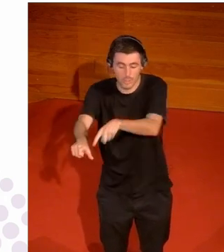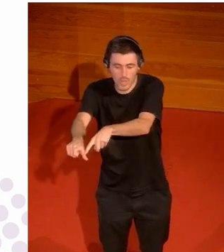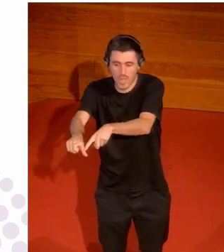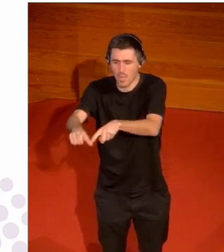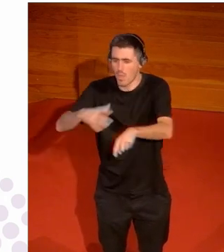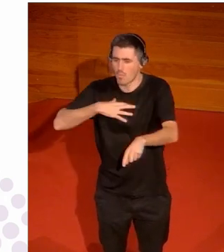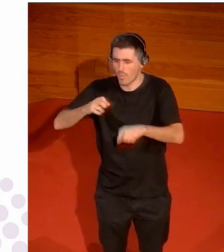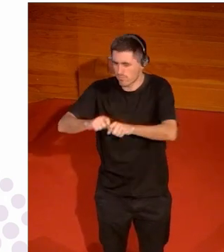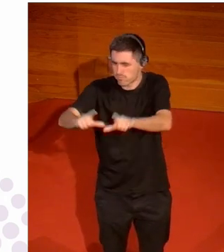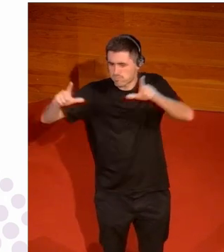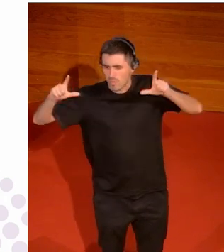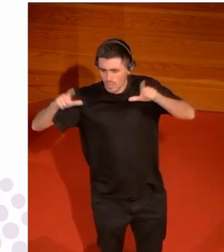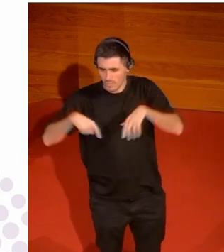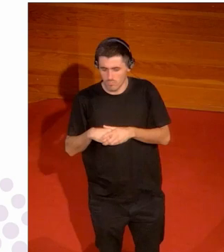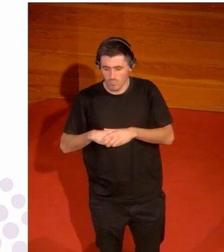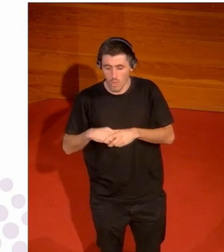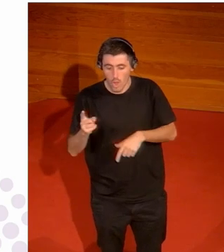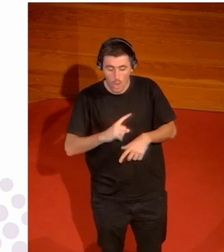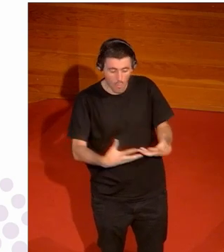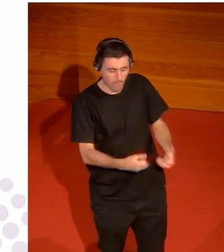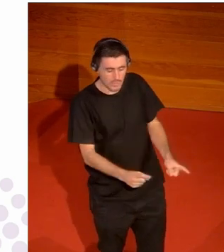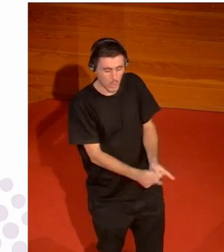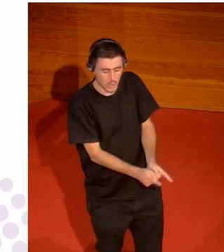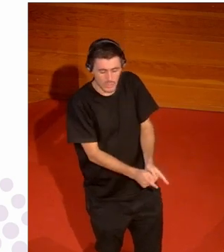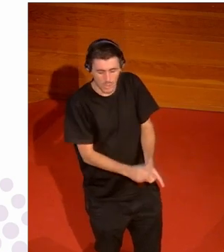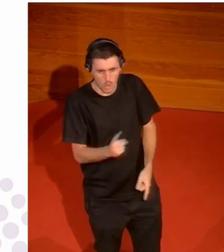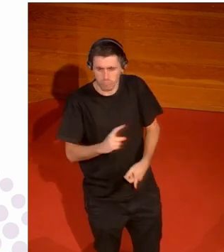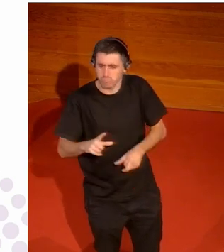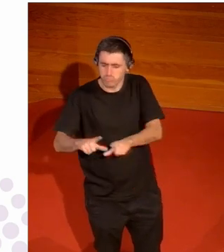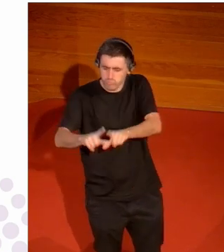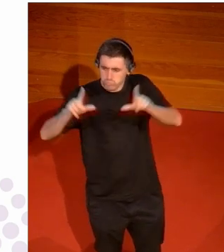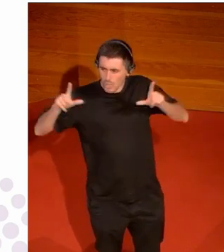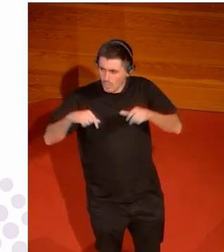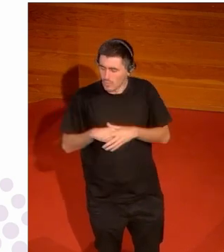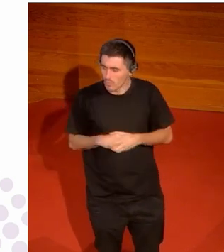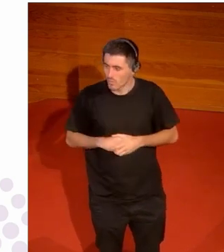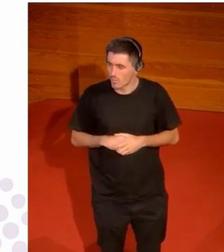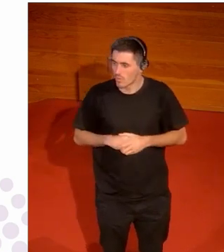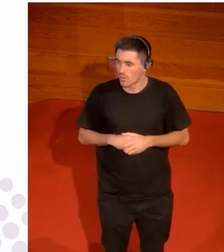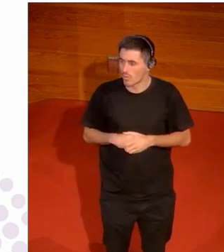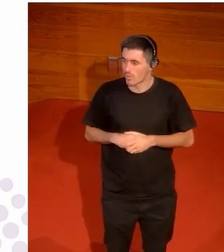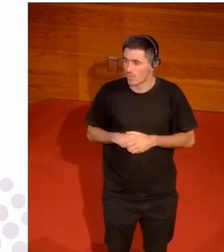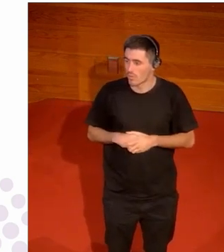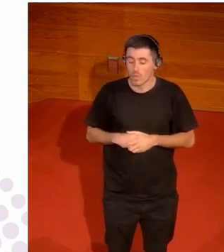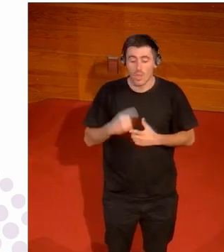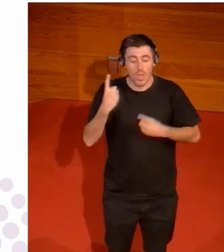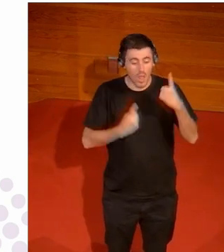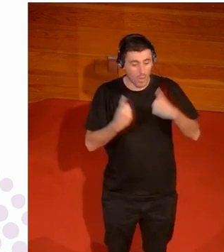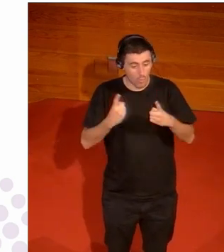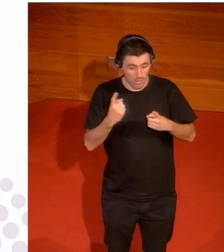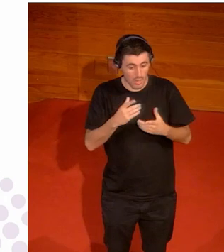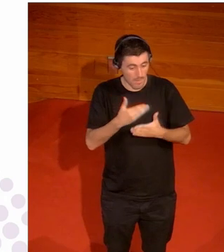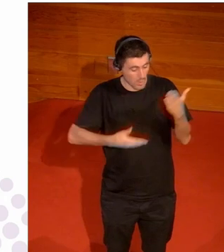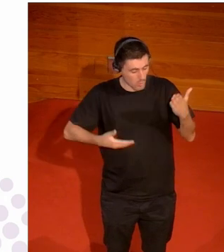tengan su presencia no en el breve que es al que va habitualmente que supongo que en determinados medios ocurre